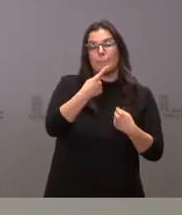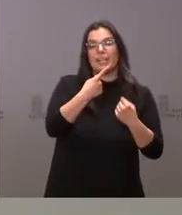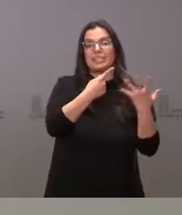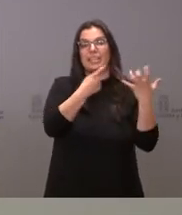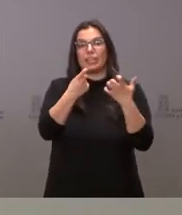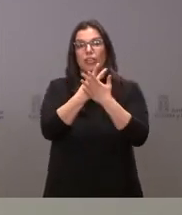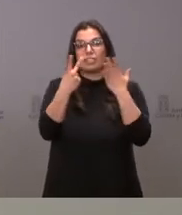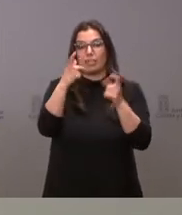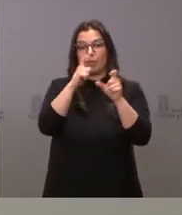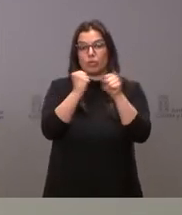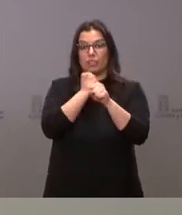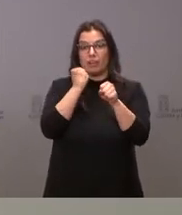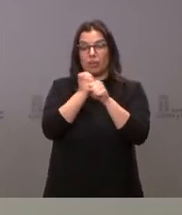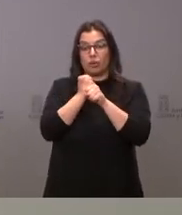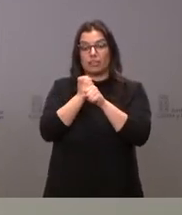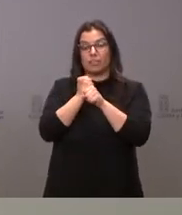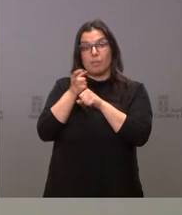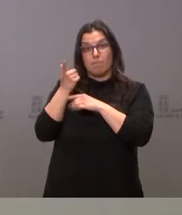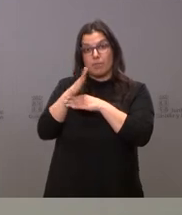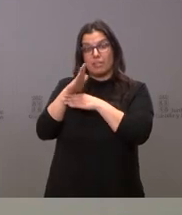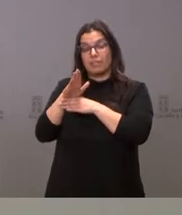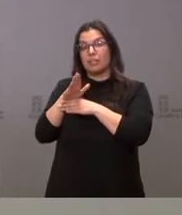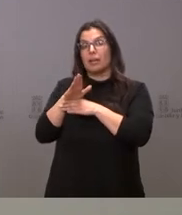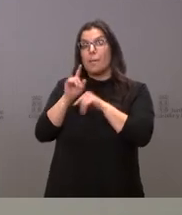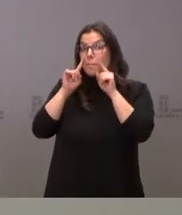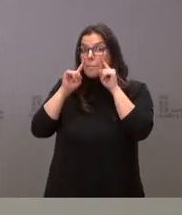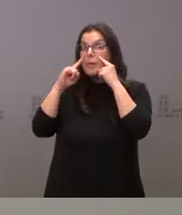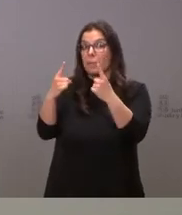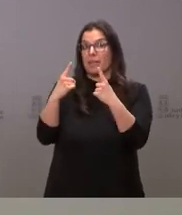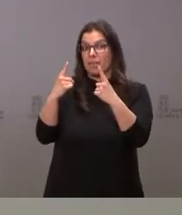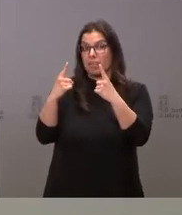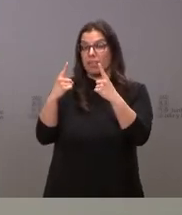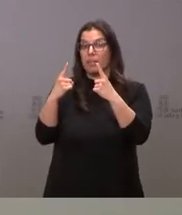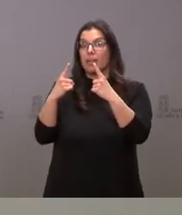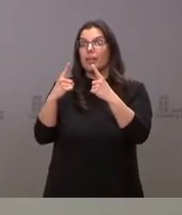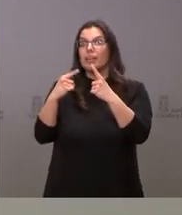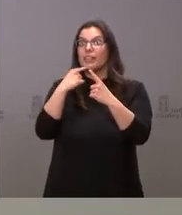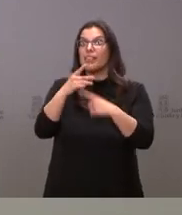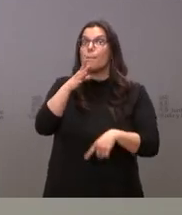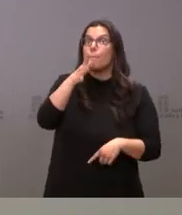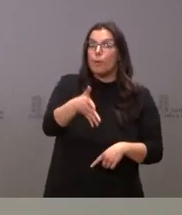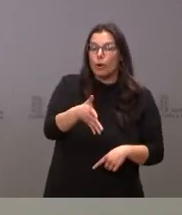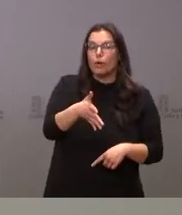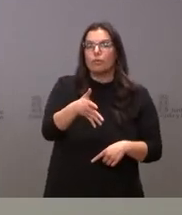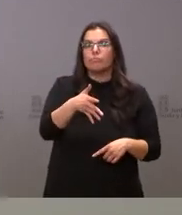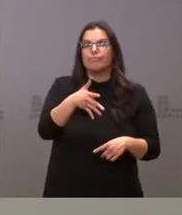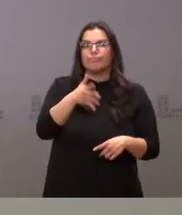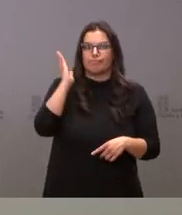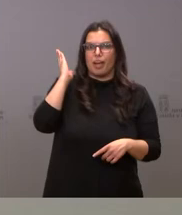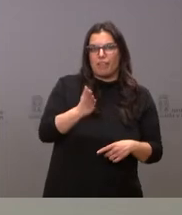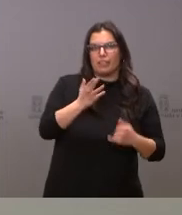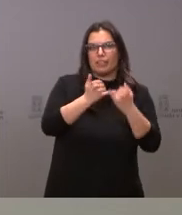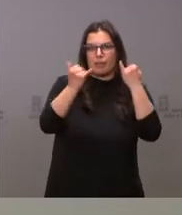trabajadores es la primera vez que algunas de las causas que se aducen para los mismos tienen que ver con el impacto de la crisis en los